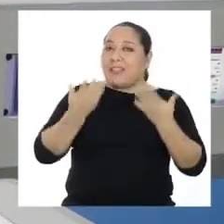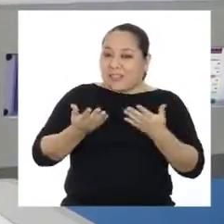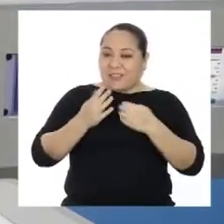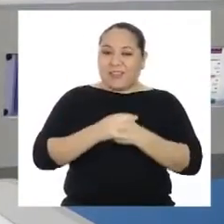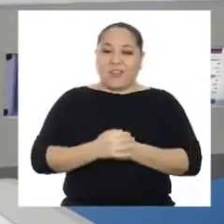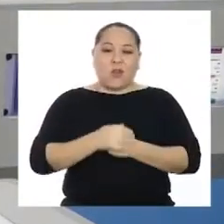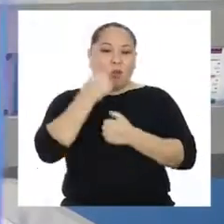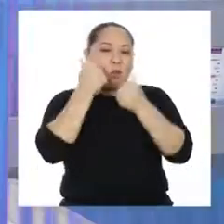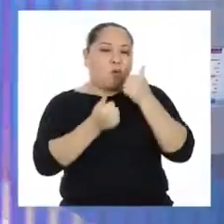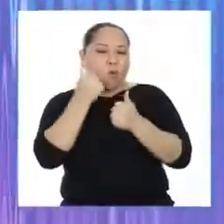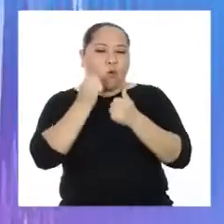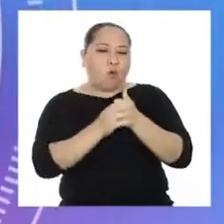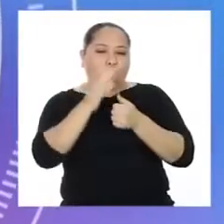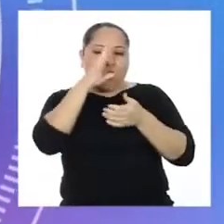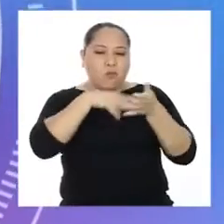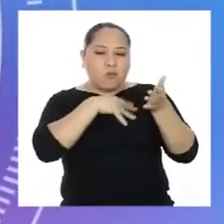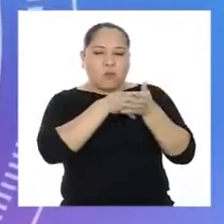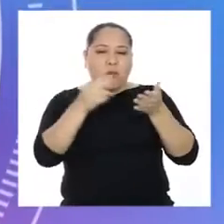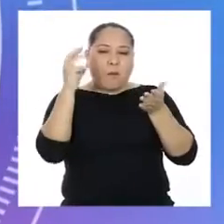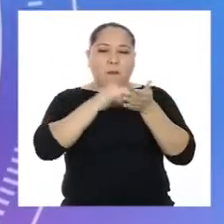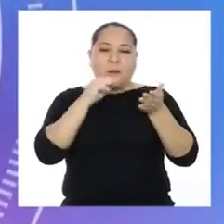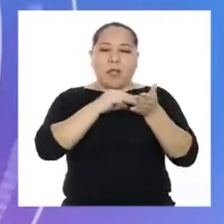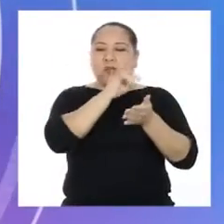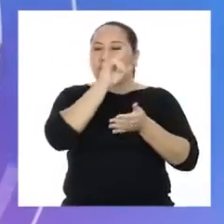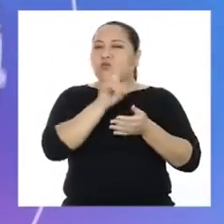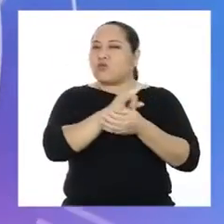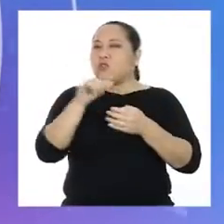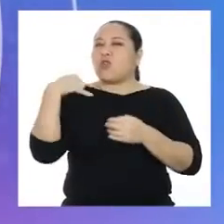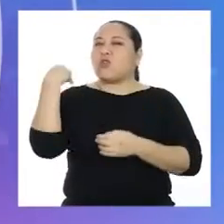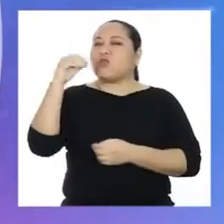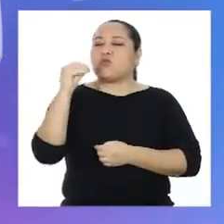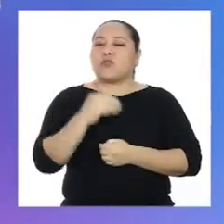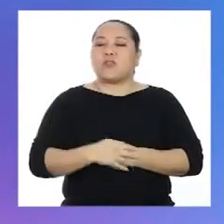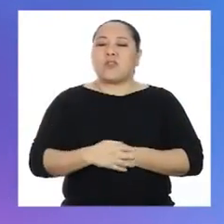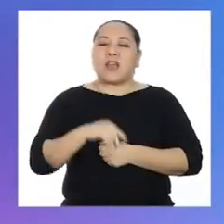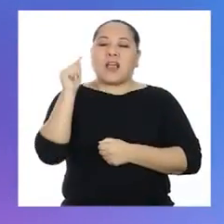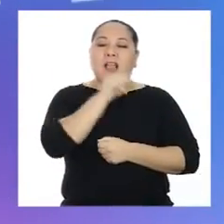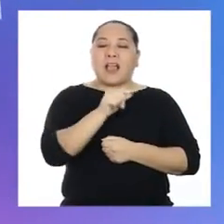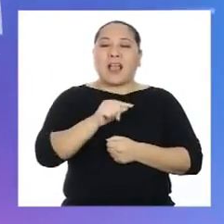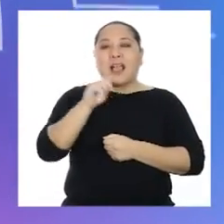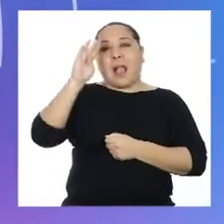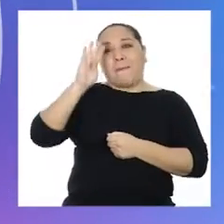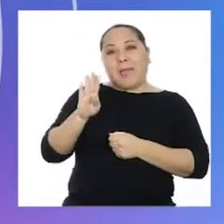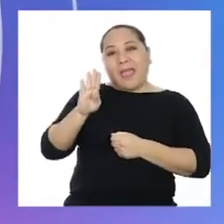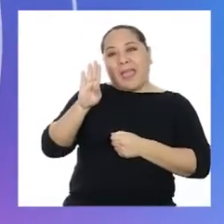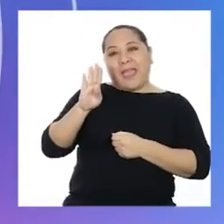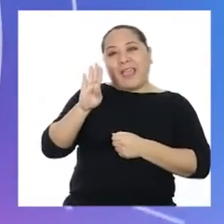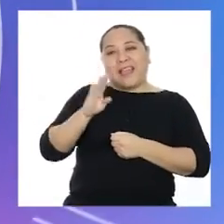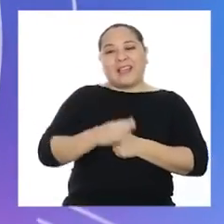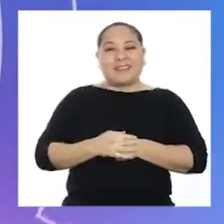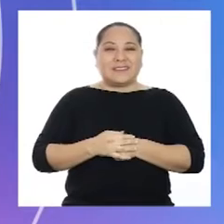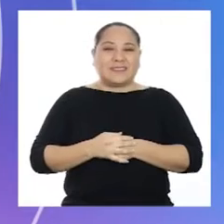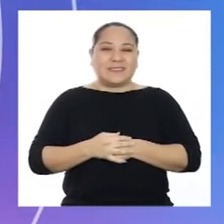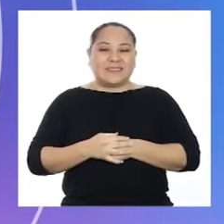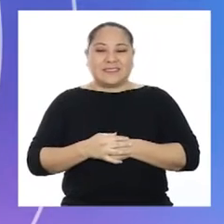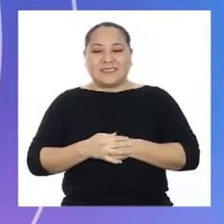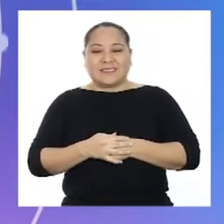Entonces, ¿cuál sería la aplicación que más usan los jóvenes? ¡La aplicación B!